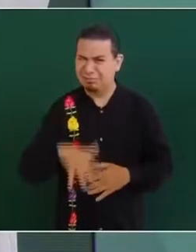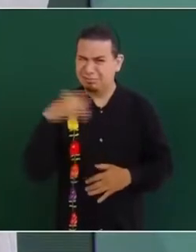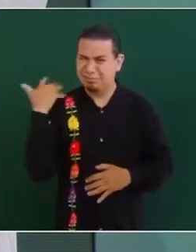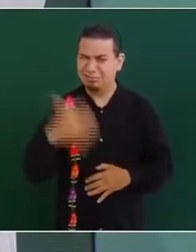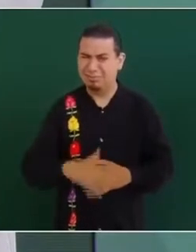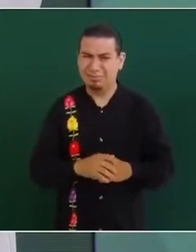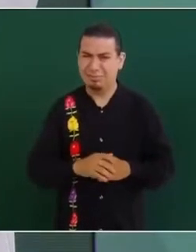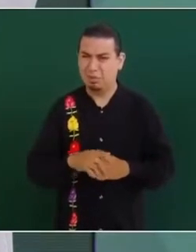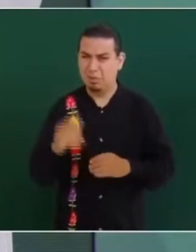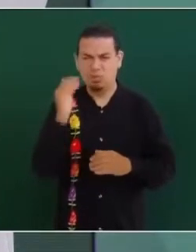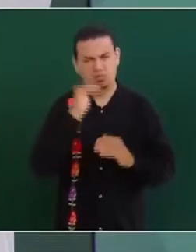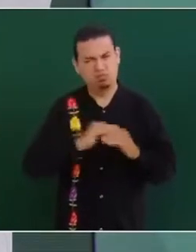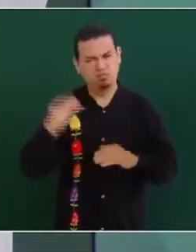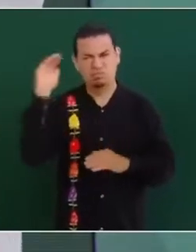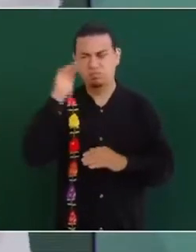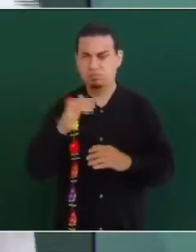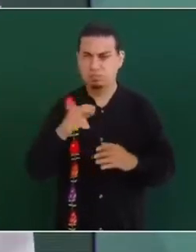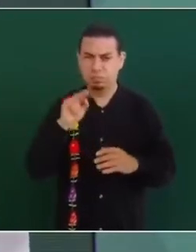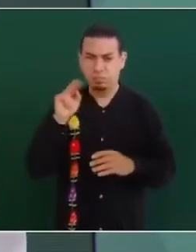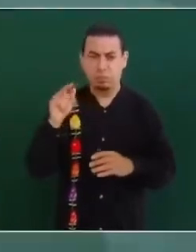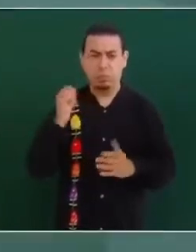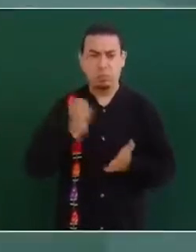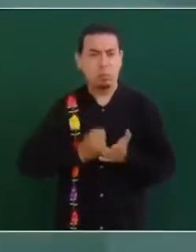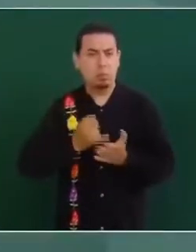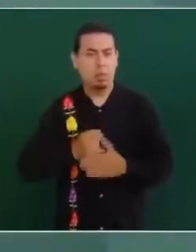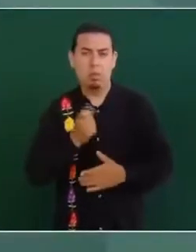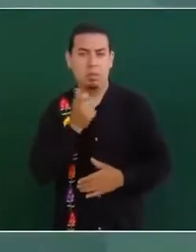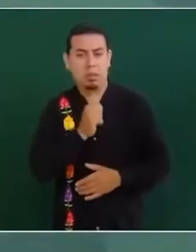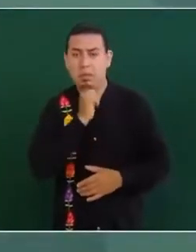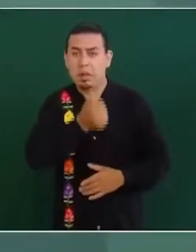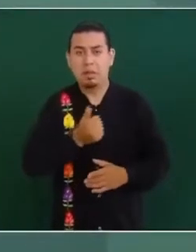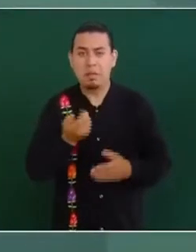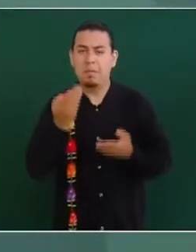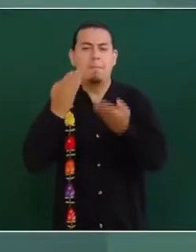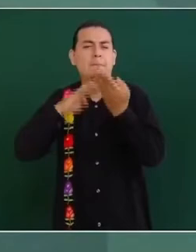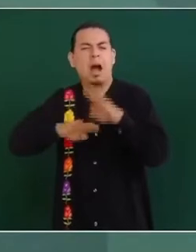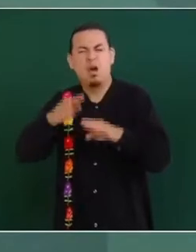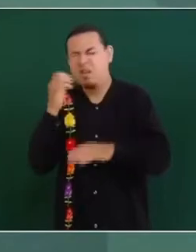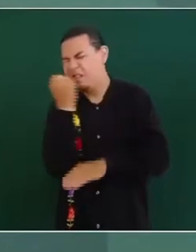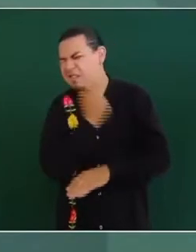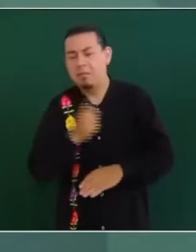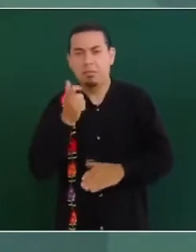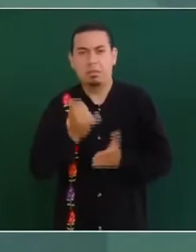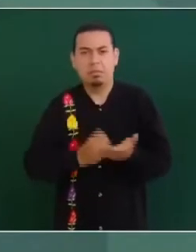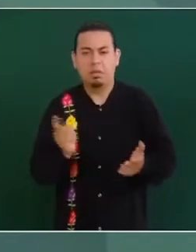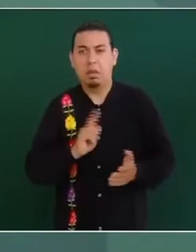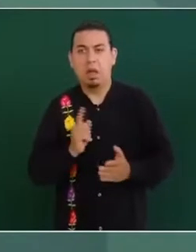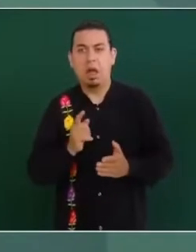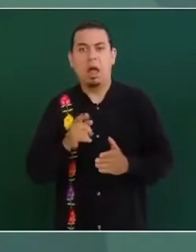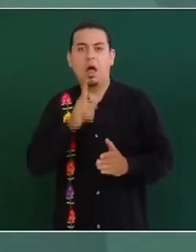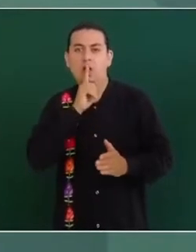de los más famosos, pues no pagaba impuesto. Entonces,